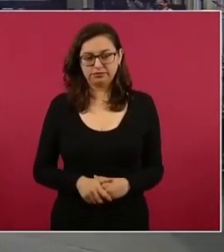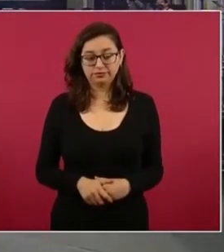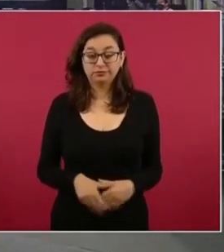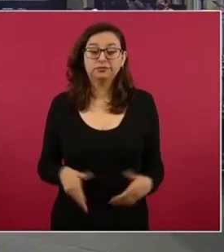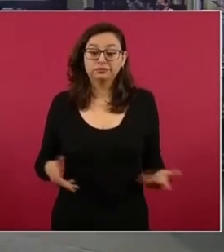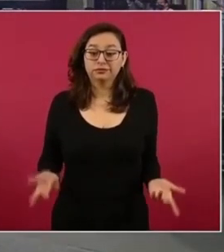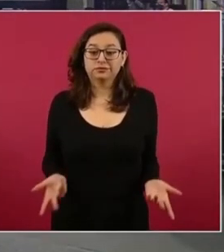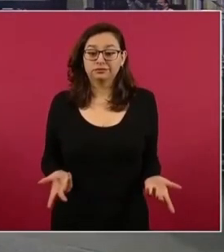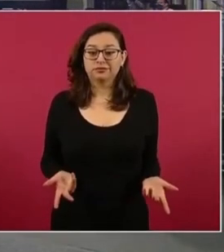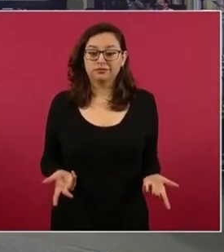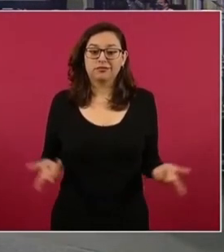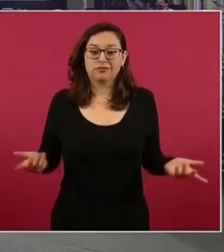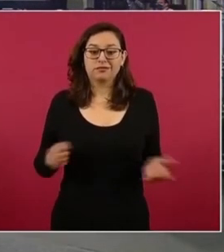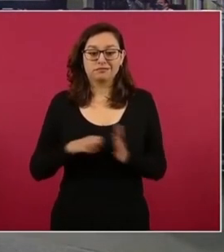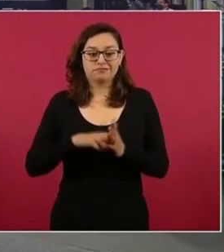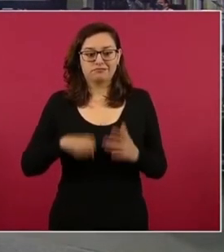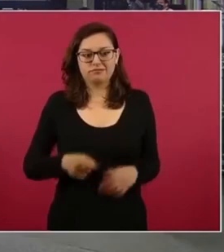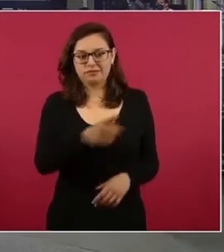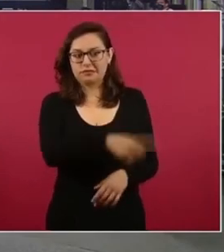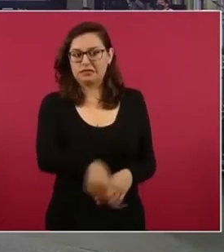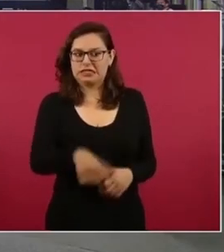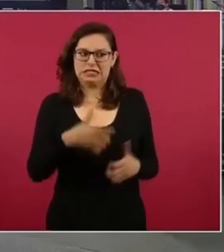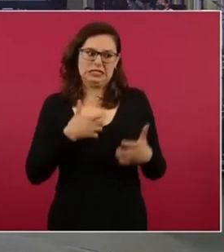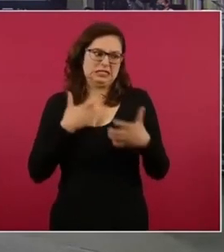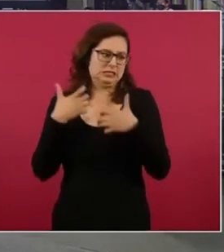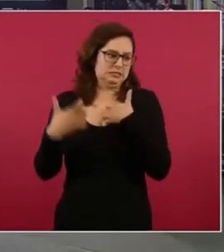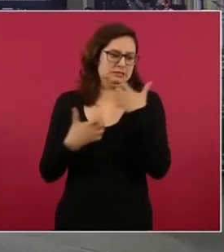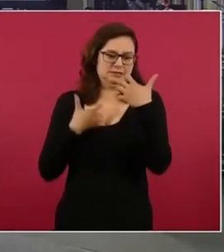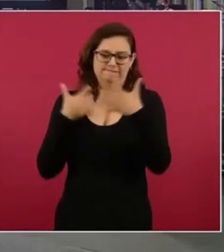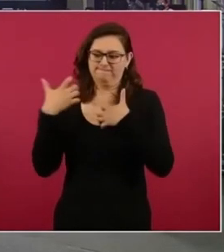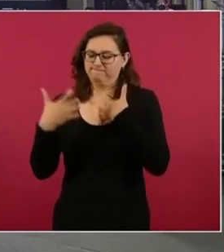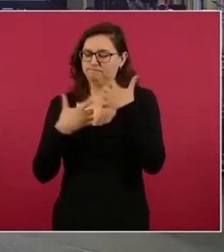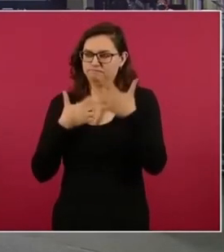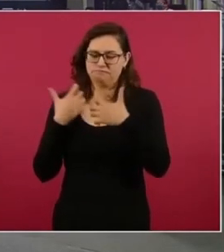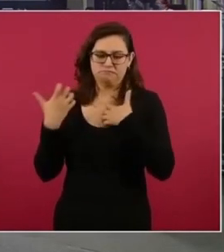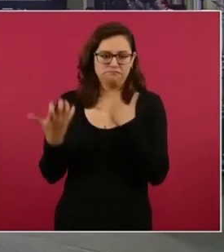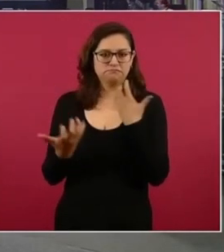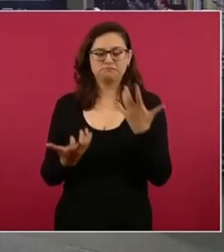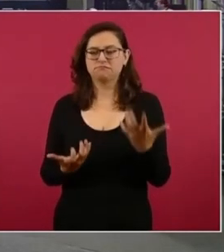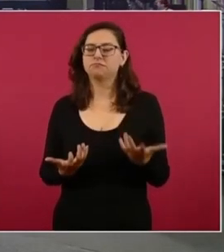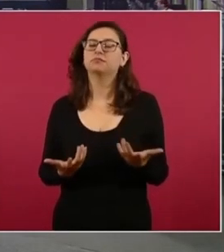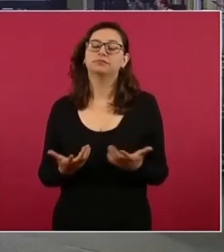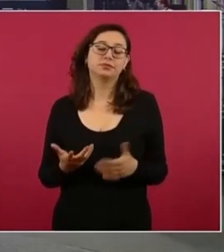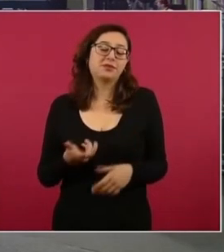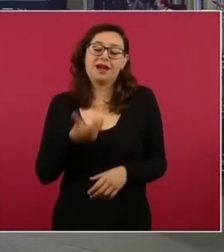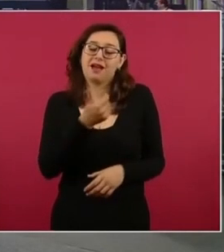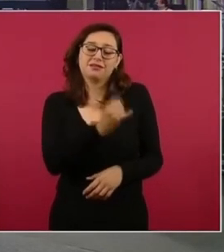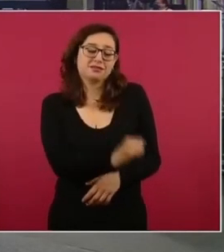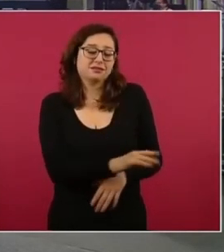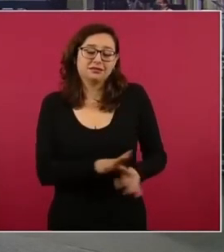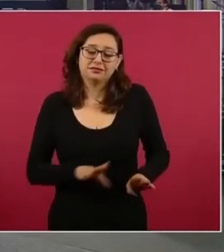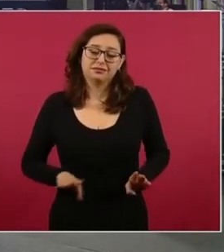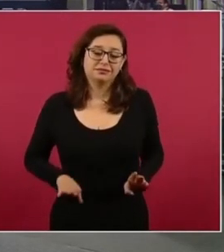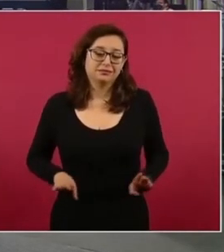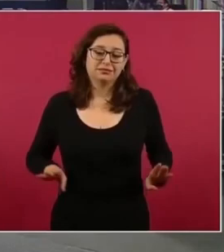enseñan el cobre muestran el cobre quienes antes